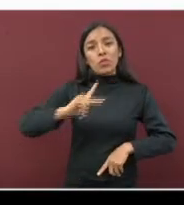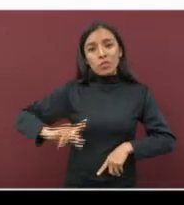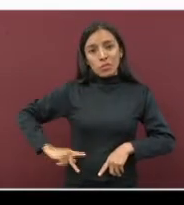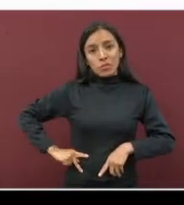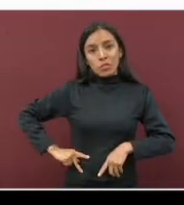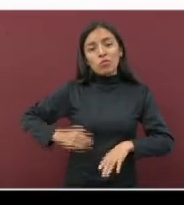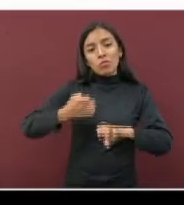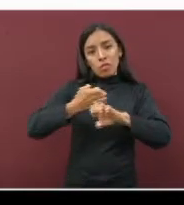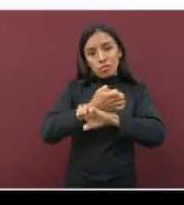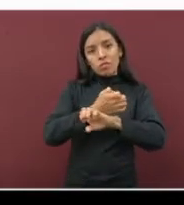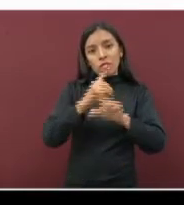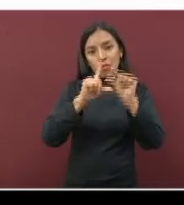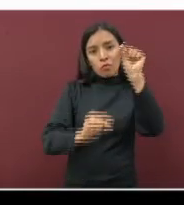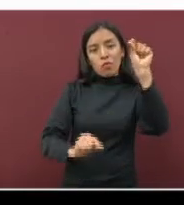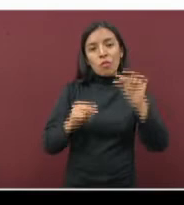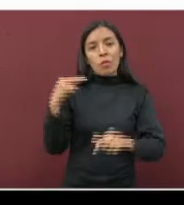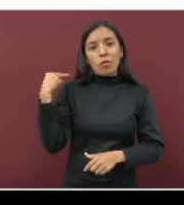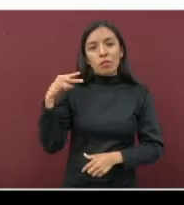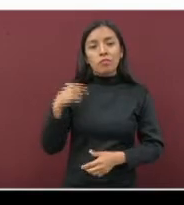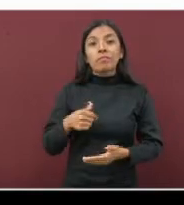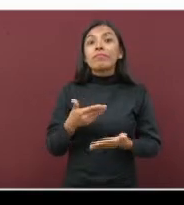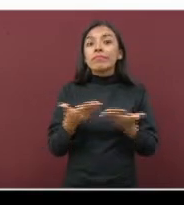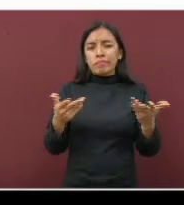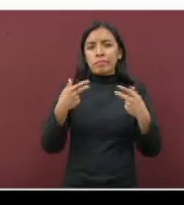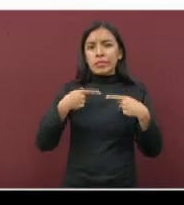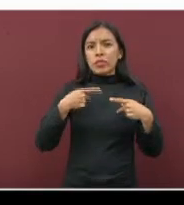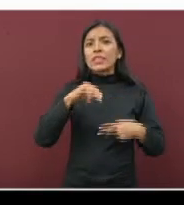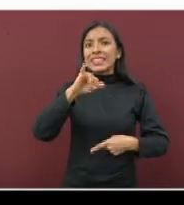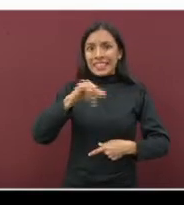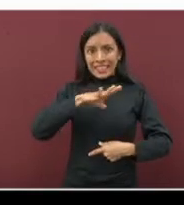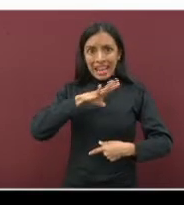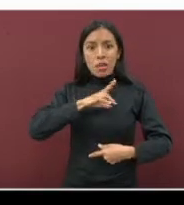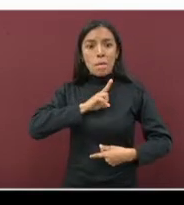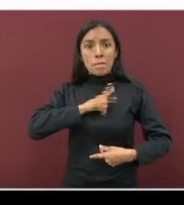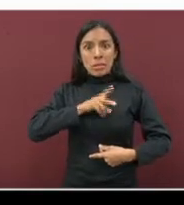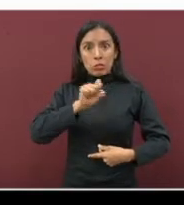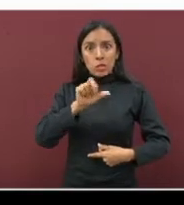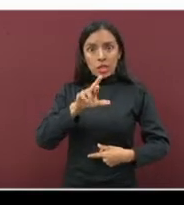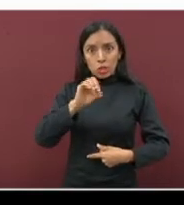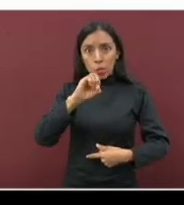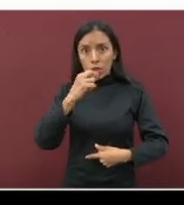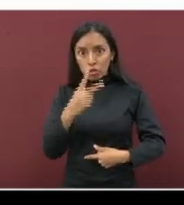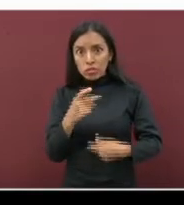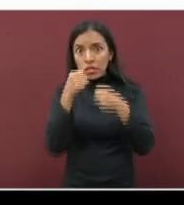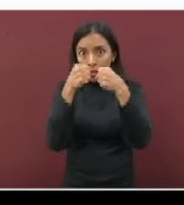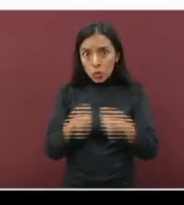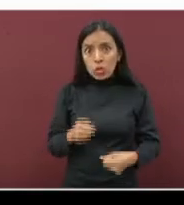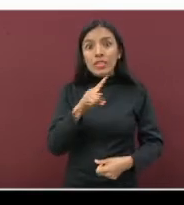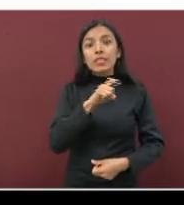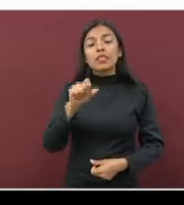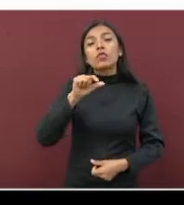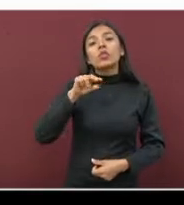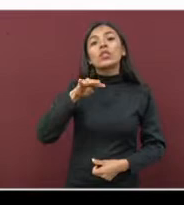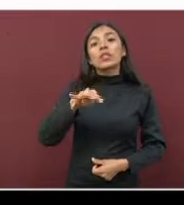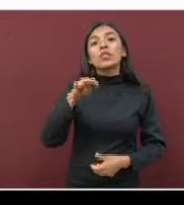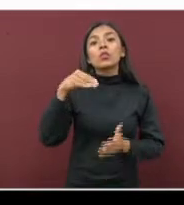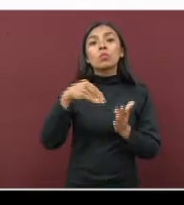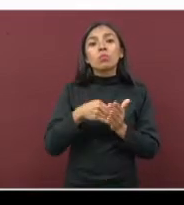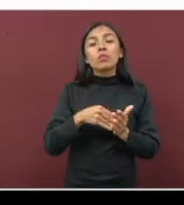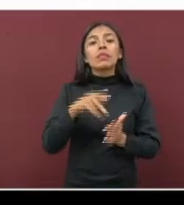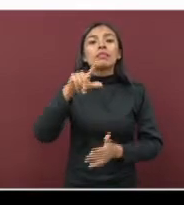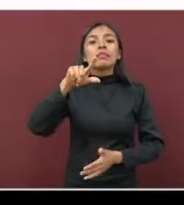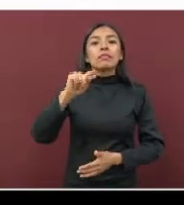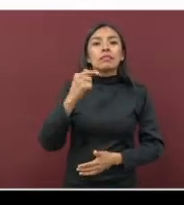Ahora, por lo que se refiere a los casos positivos, al SARS-CoV-2, son 119,078.